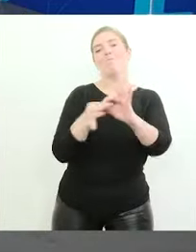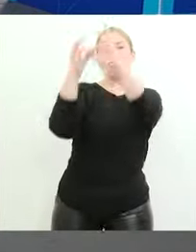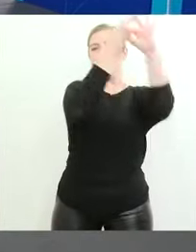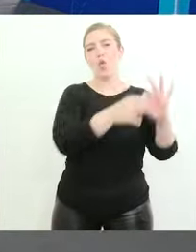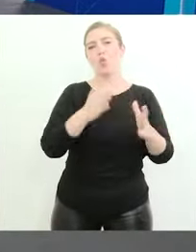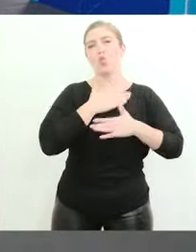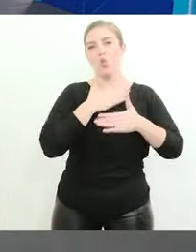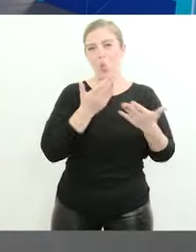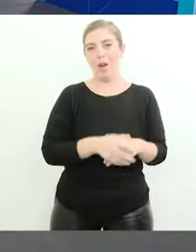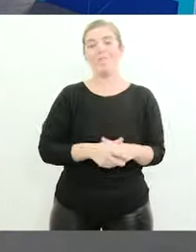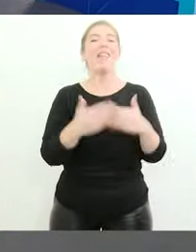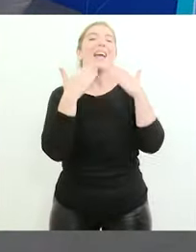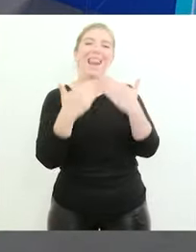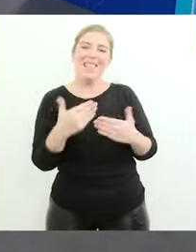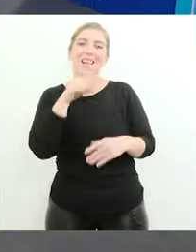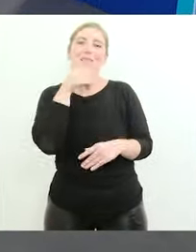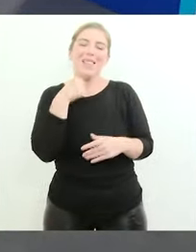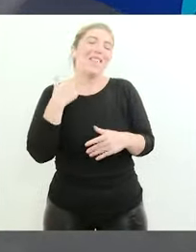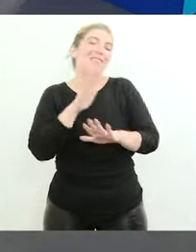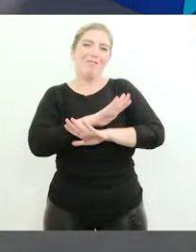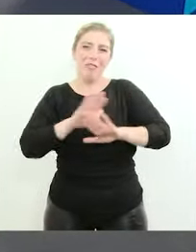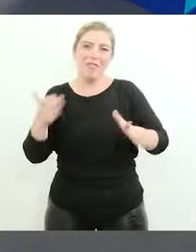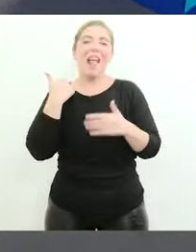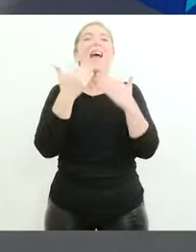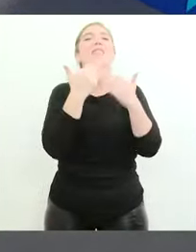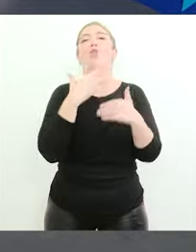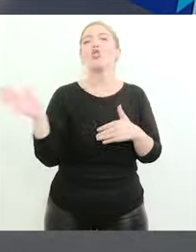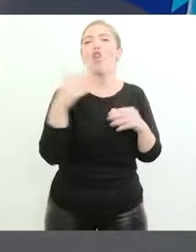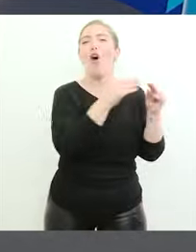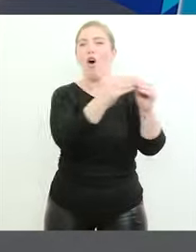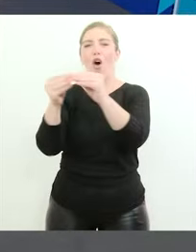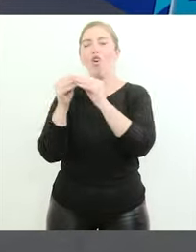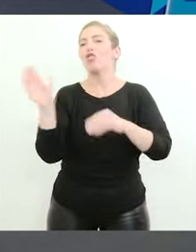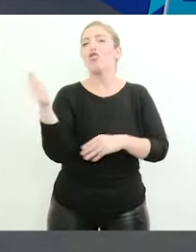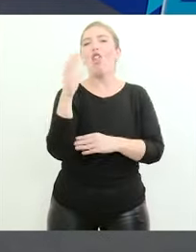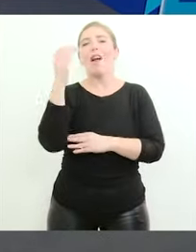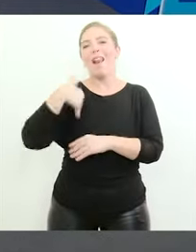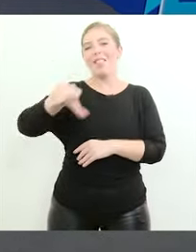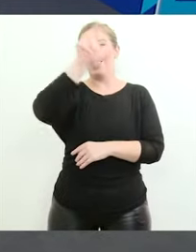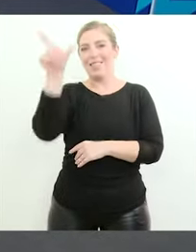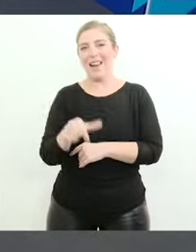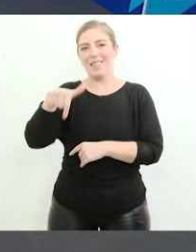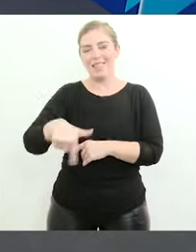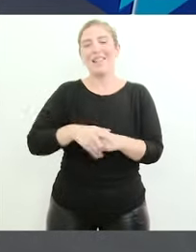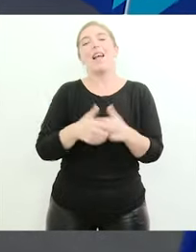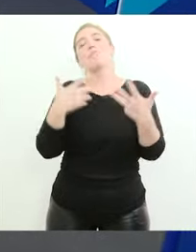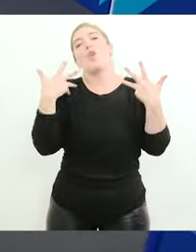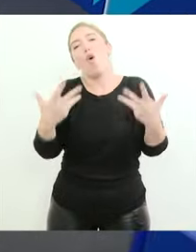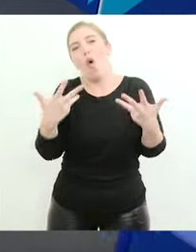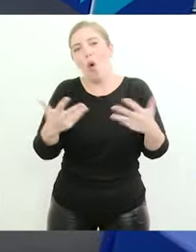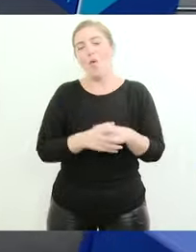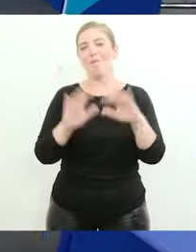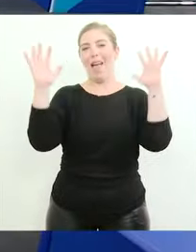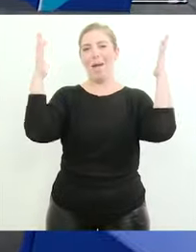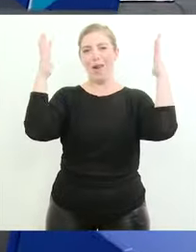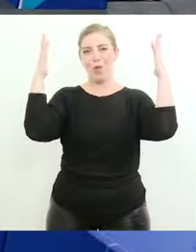hasta aquí hemos llegado hasta aquí hemos llegado agradecimiento a todos los colegas a todos los canales del país que han tomado esta transmisión y por supuesto un